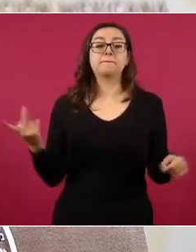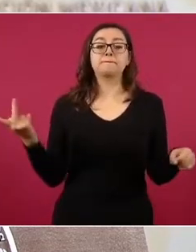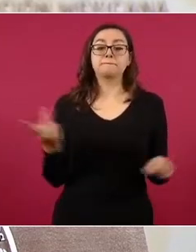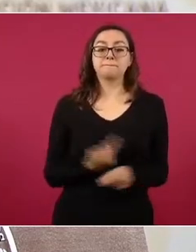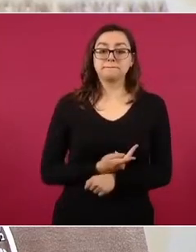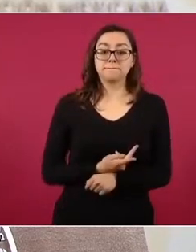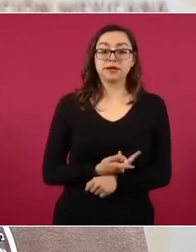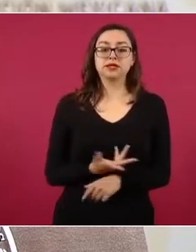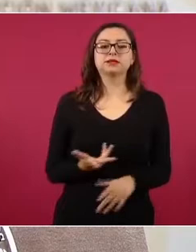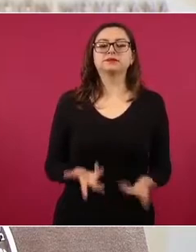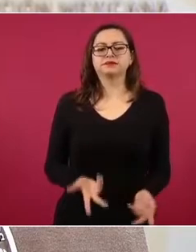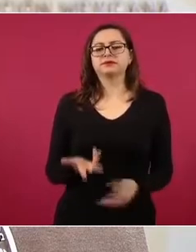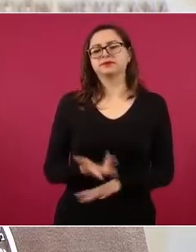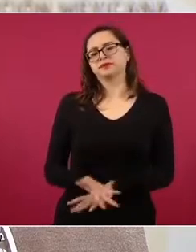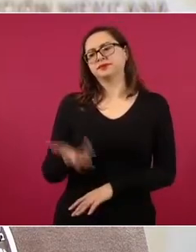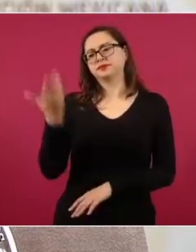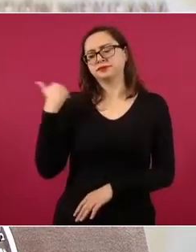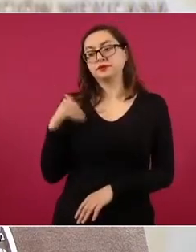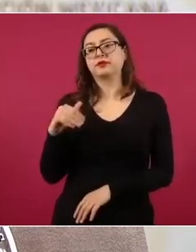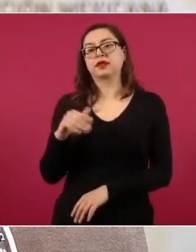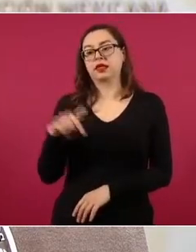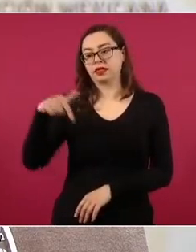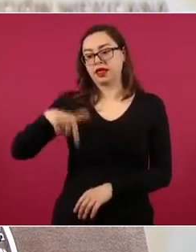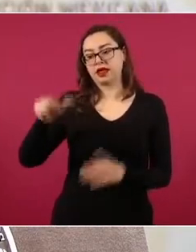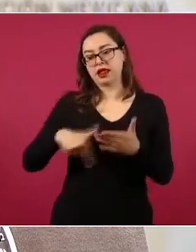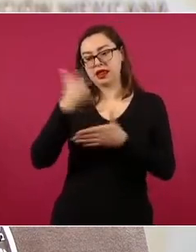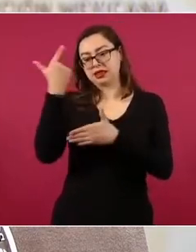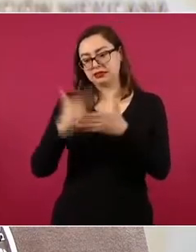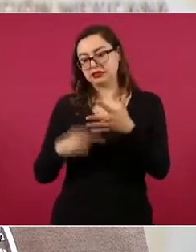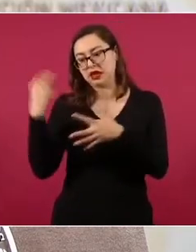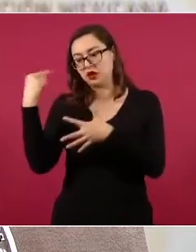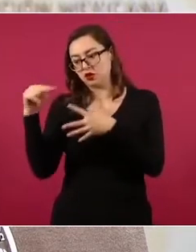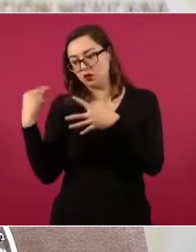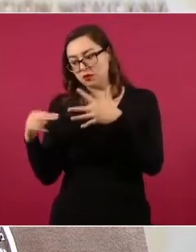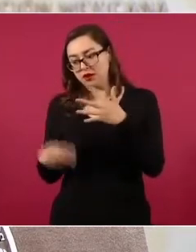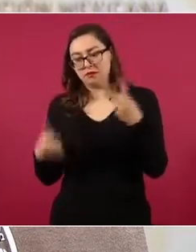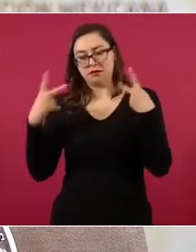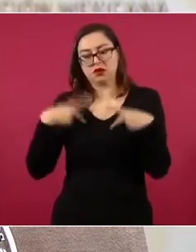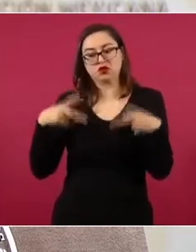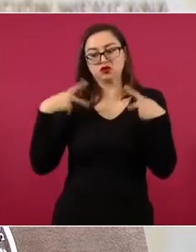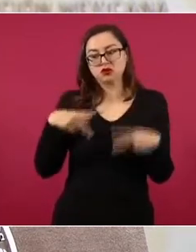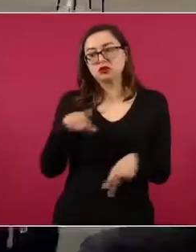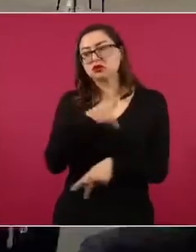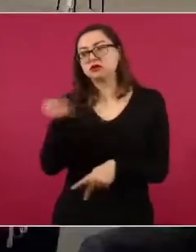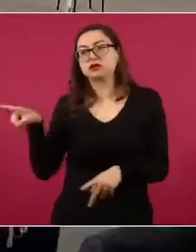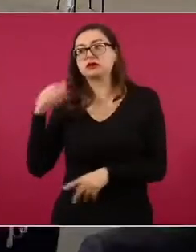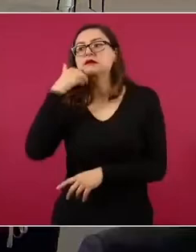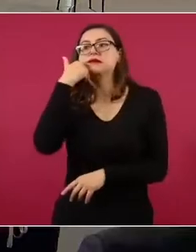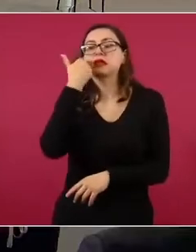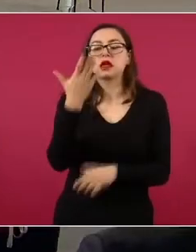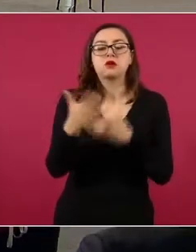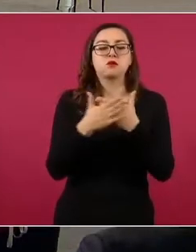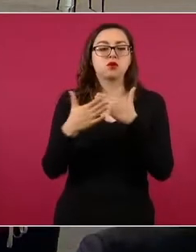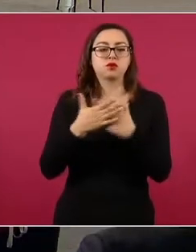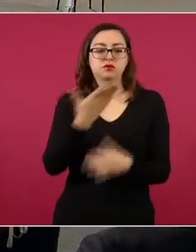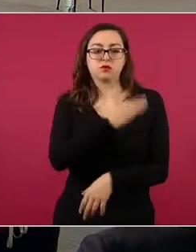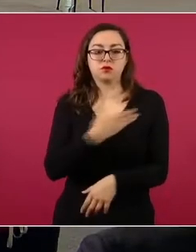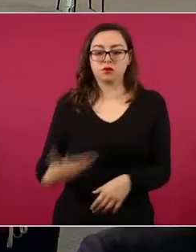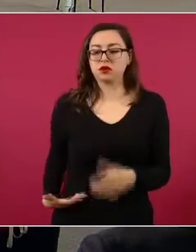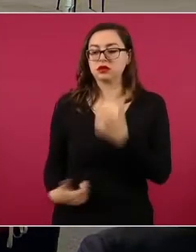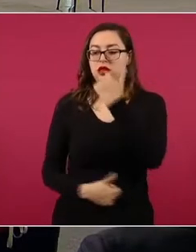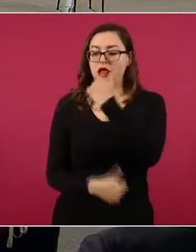en una lista integrada con personajes que han declarado su interés en contender a la presidencia de la República o que han sido